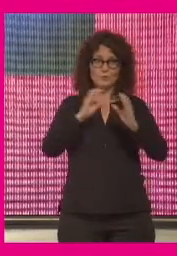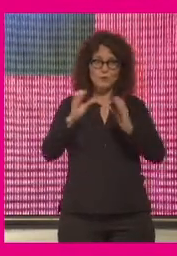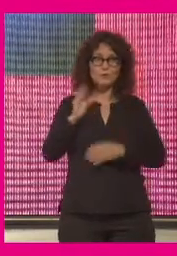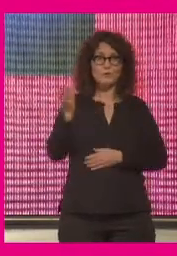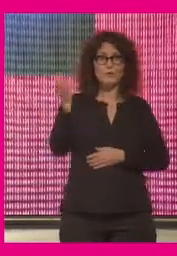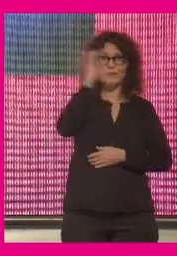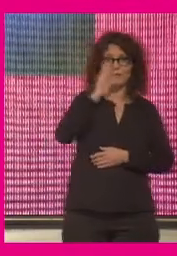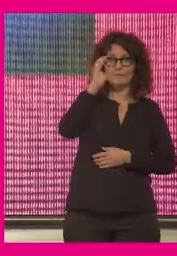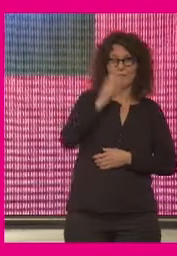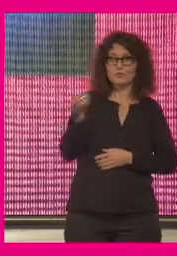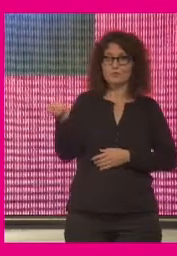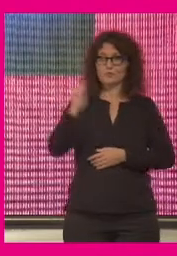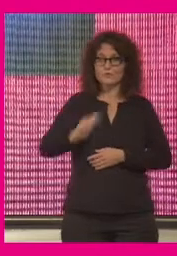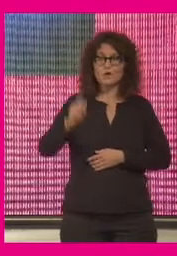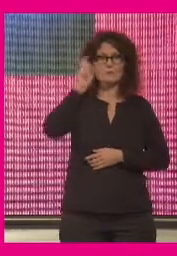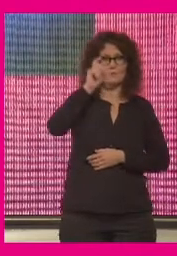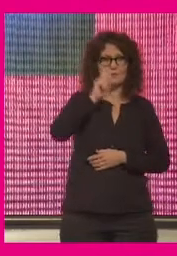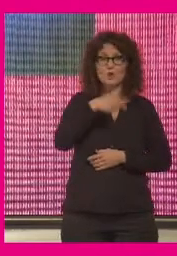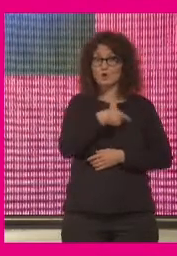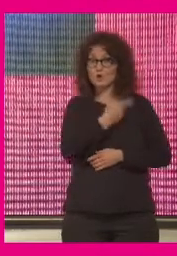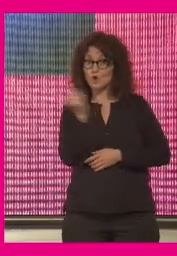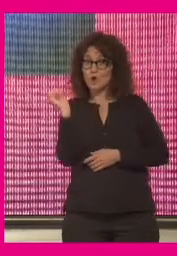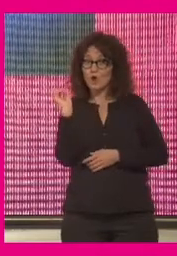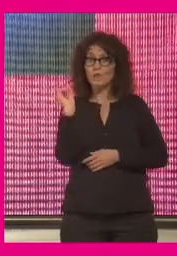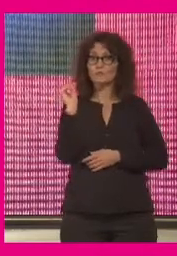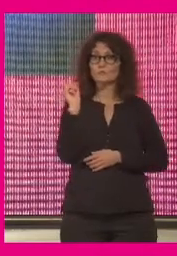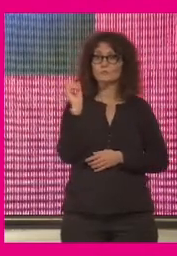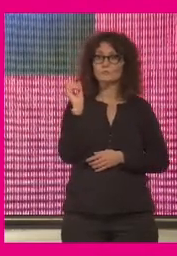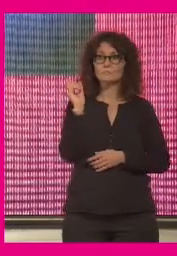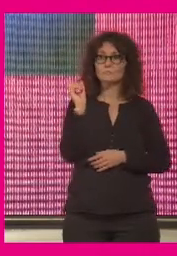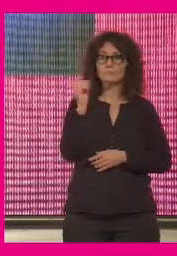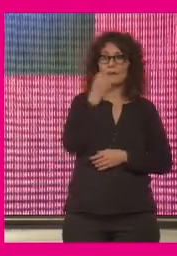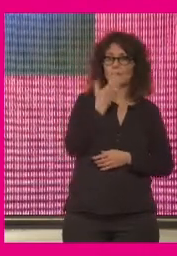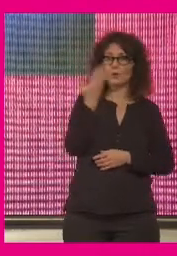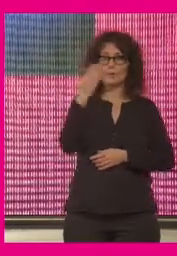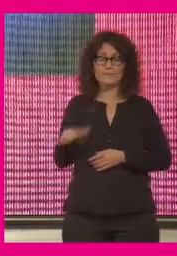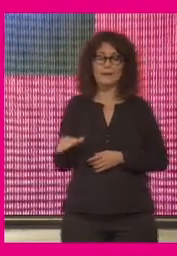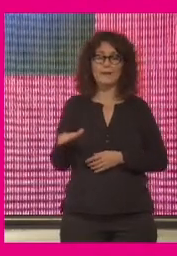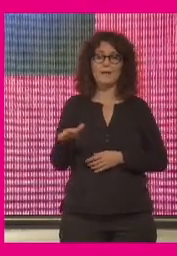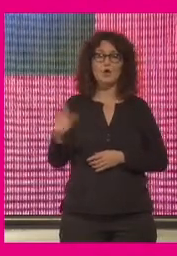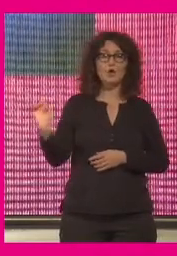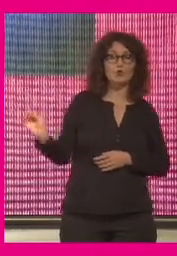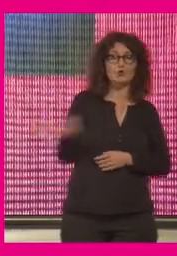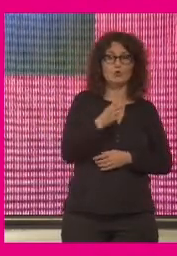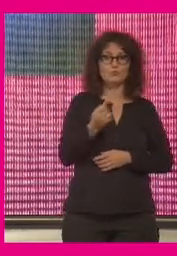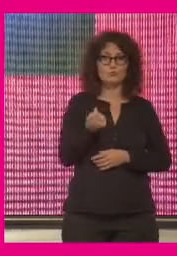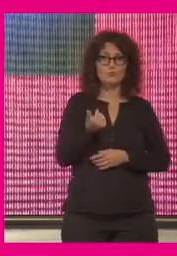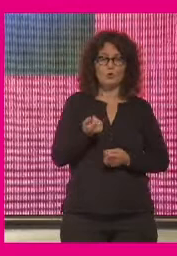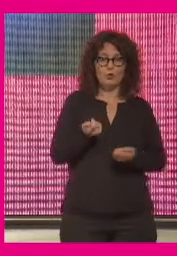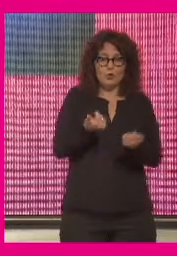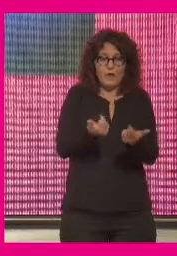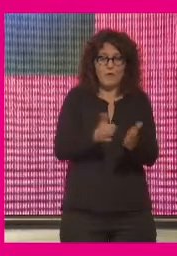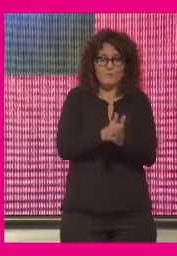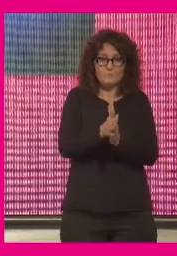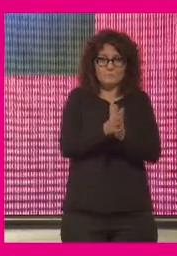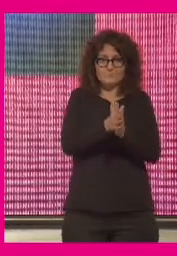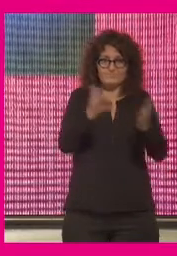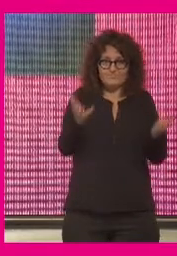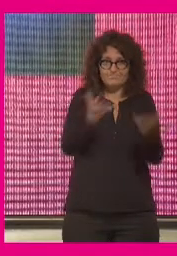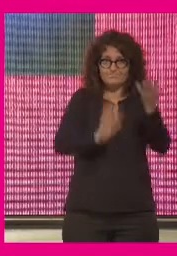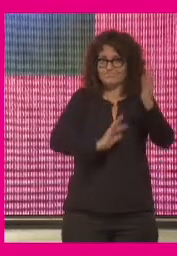científicos profesionales profesores todo el mundo para ver como cada uno estamos de alguna forma avivando esa llama de